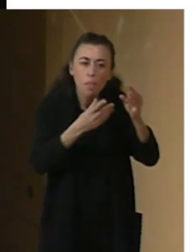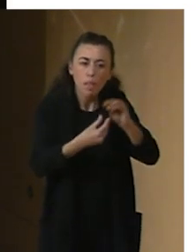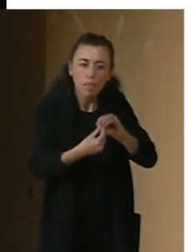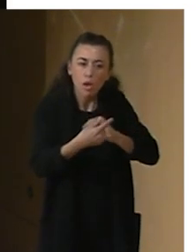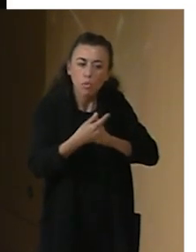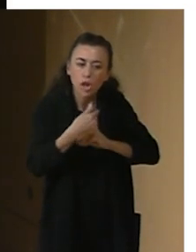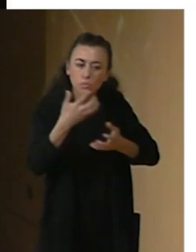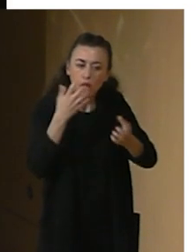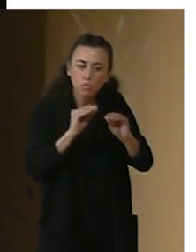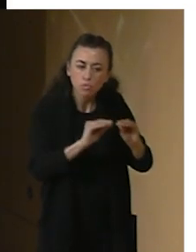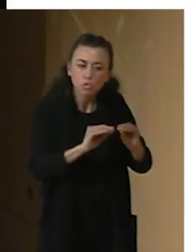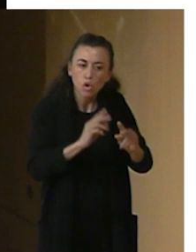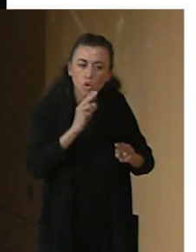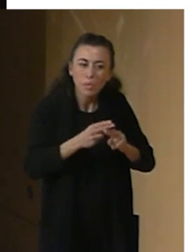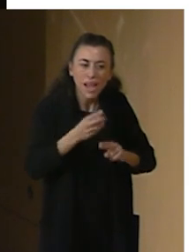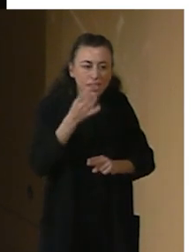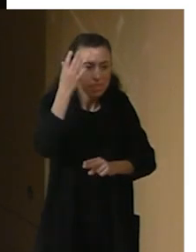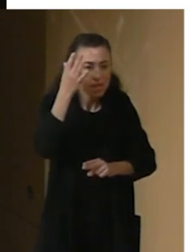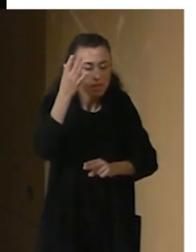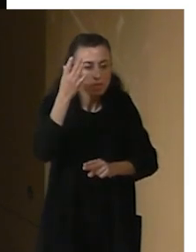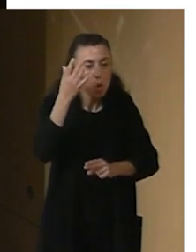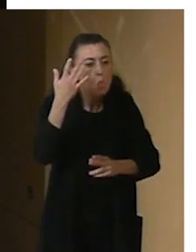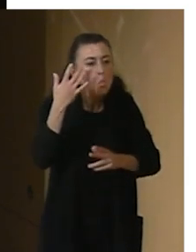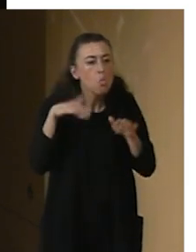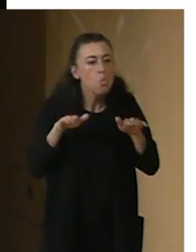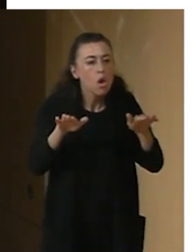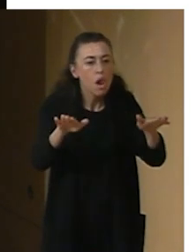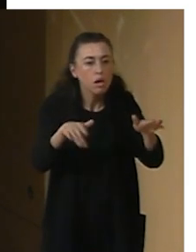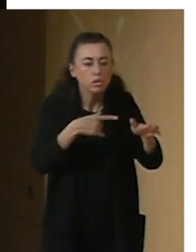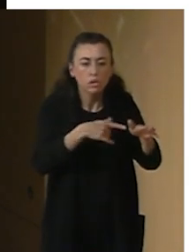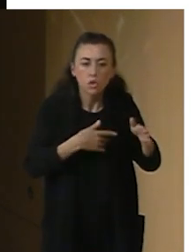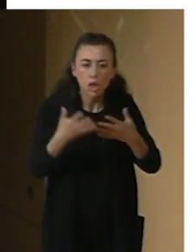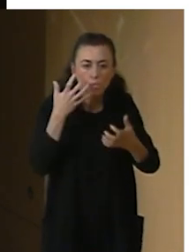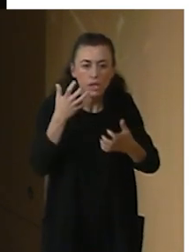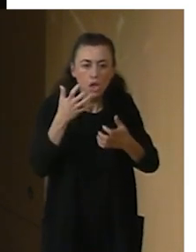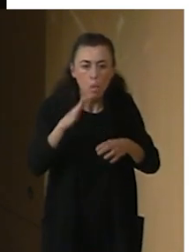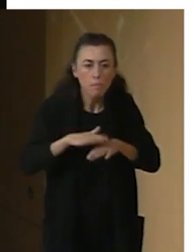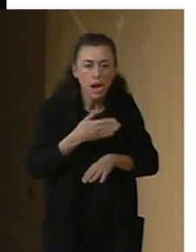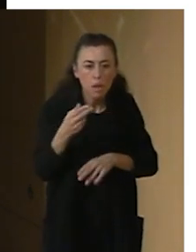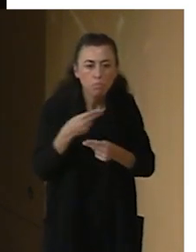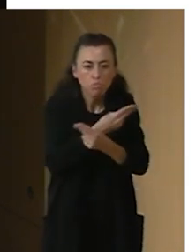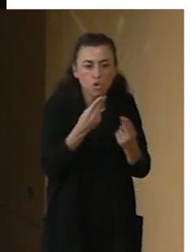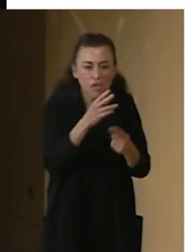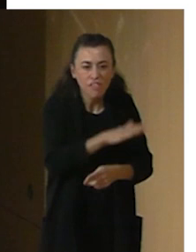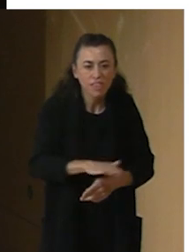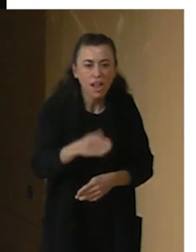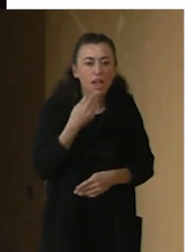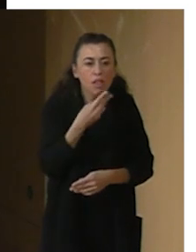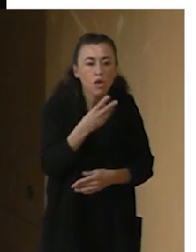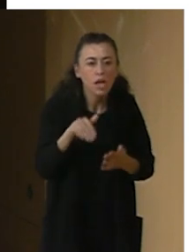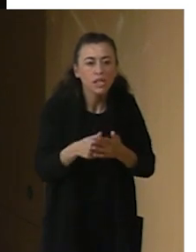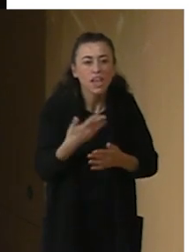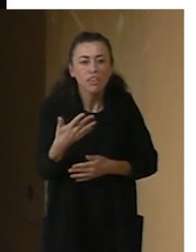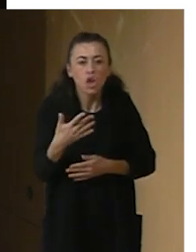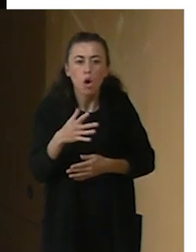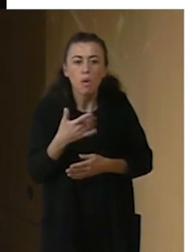Vuelan, que es un espectáculo que crean para público infantil de dos a cinco años a petición del Festival El